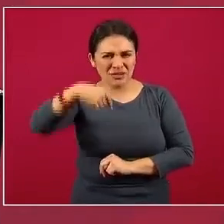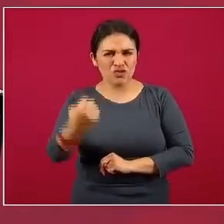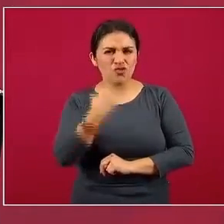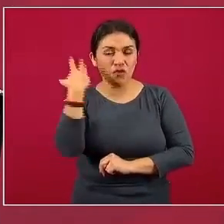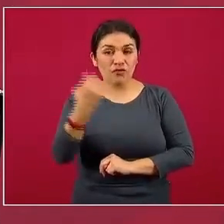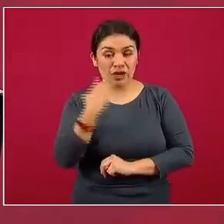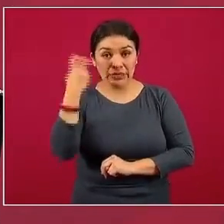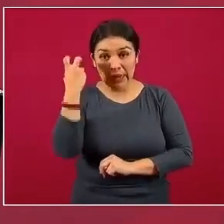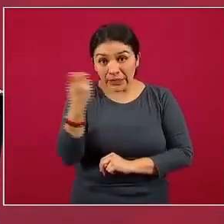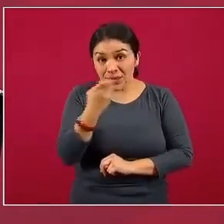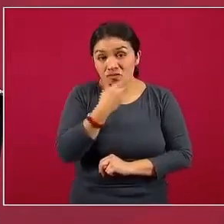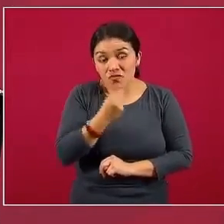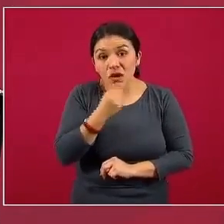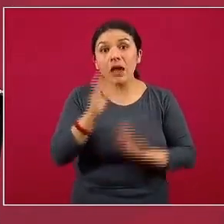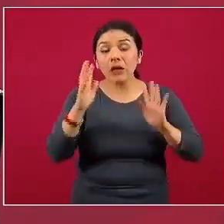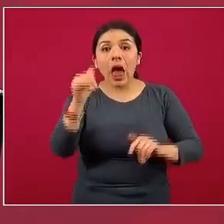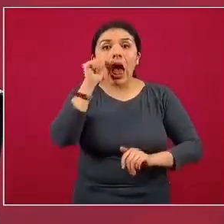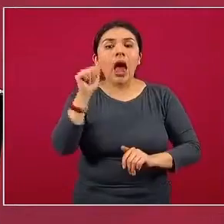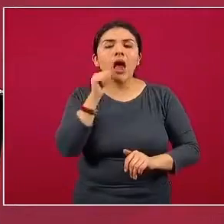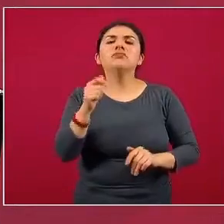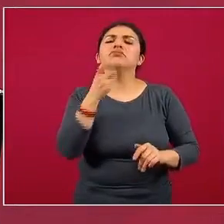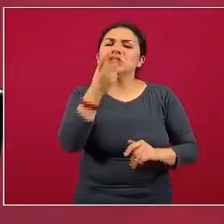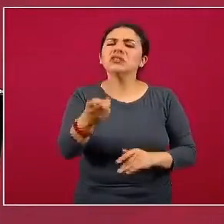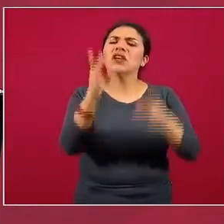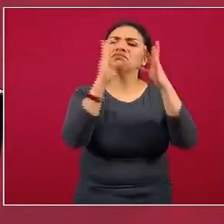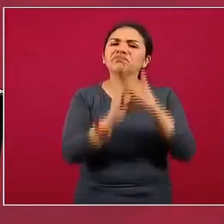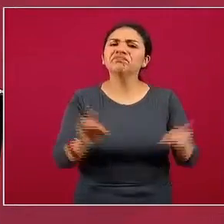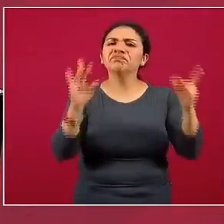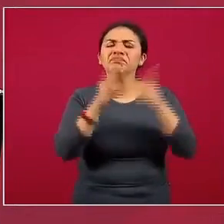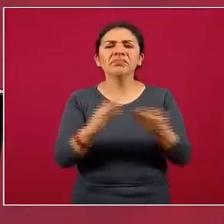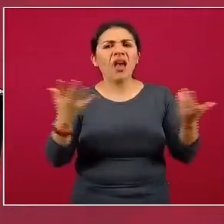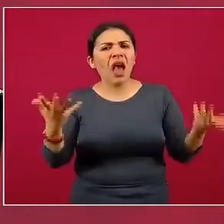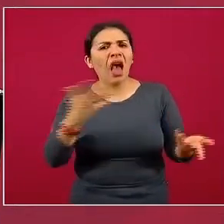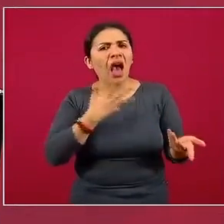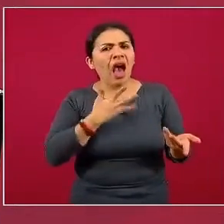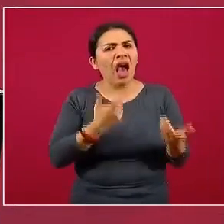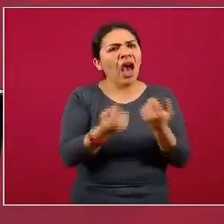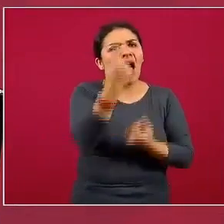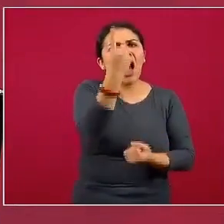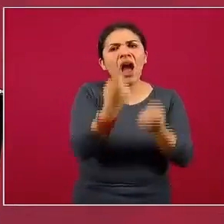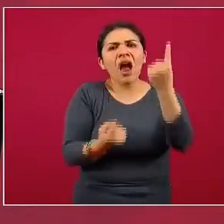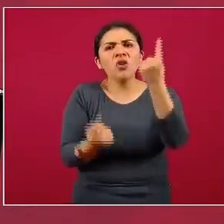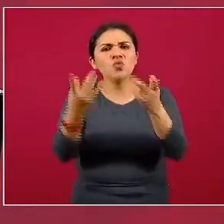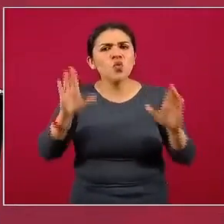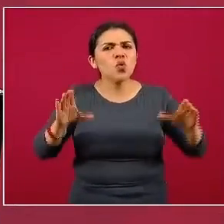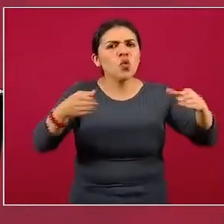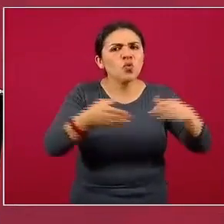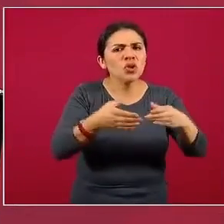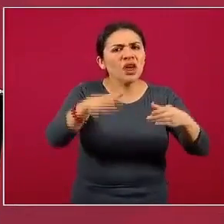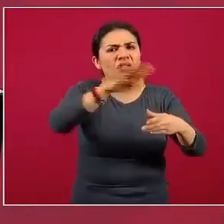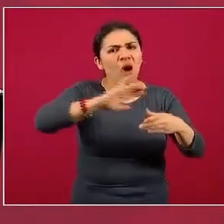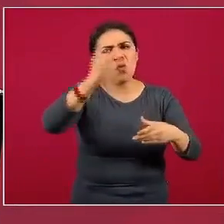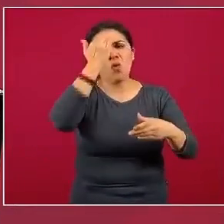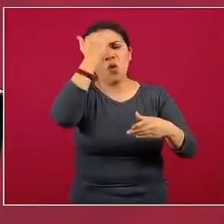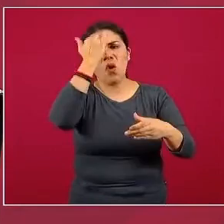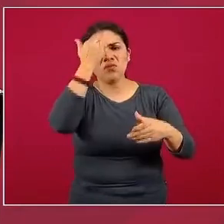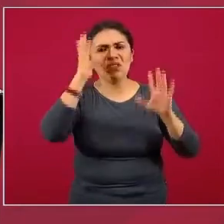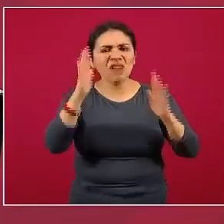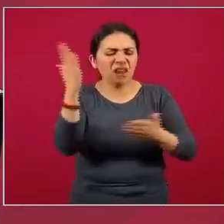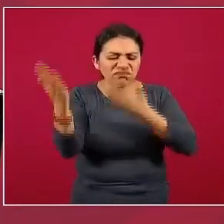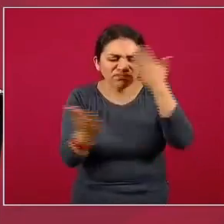conferencia, nos comentó que había algunas comunidades de conocimiento,